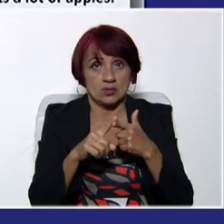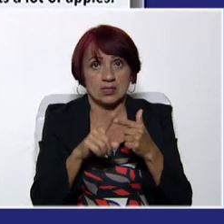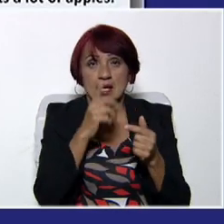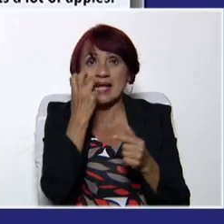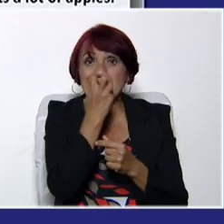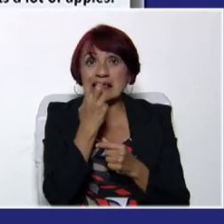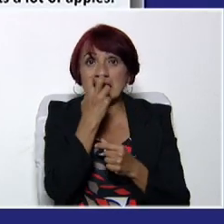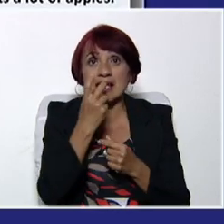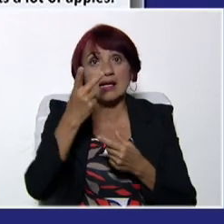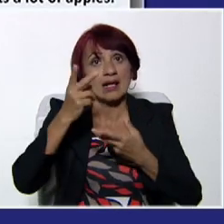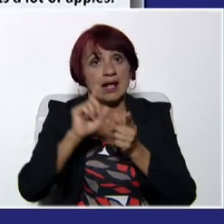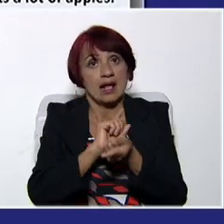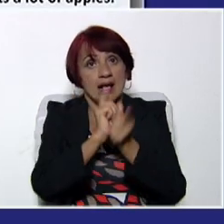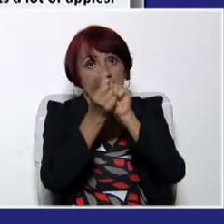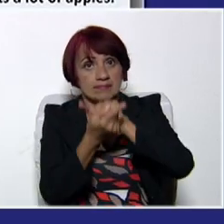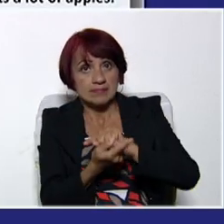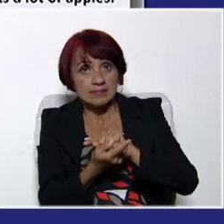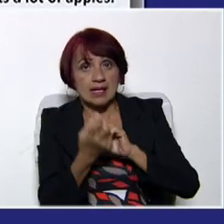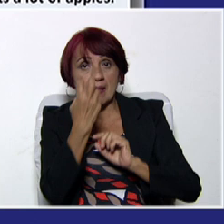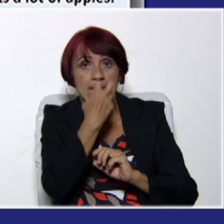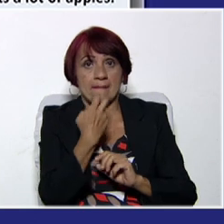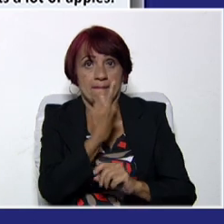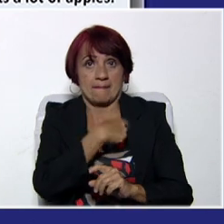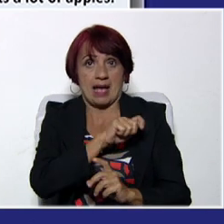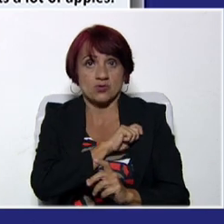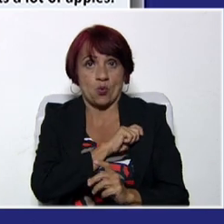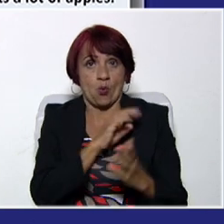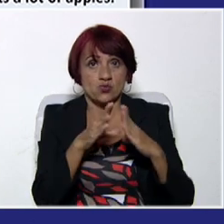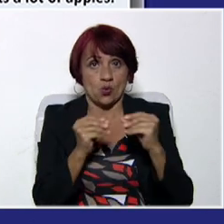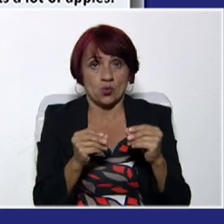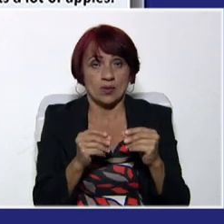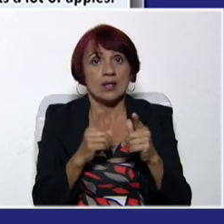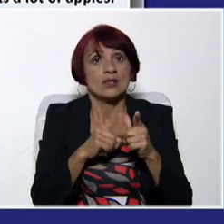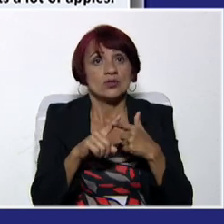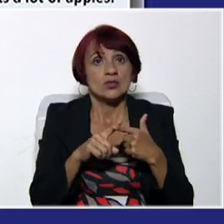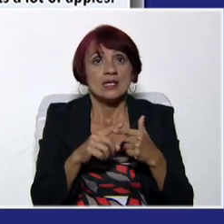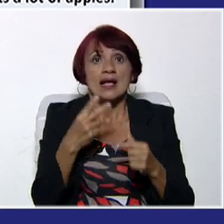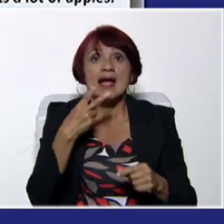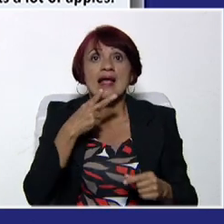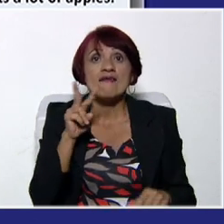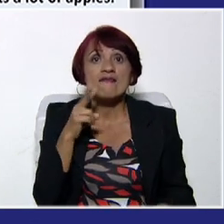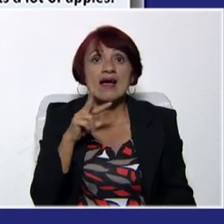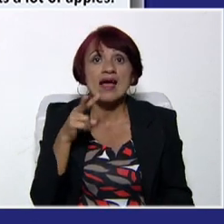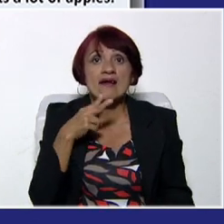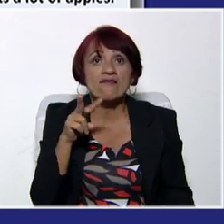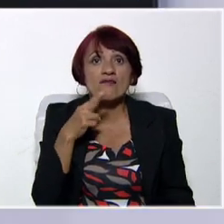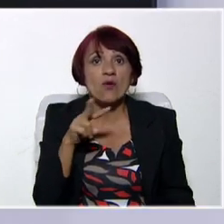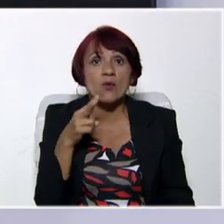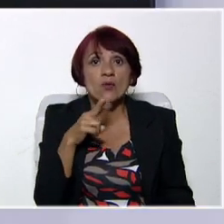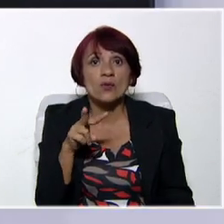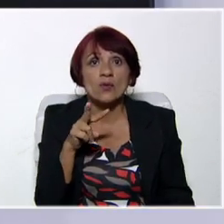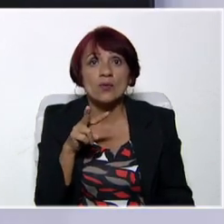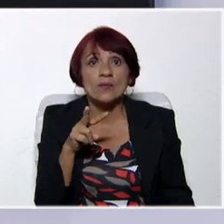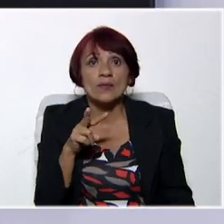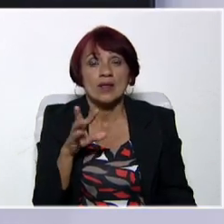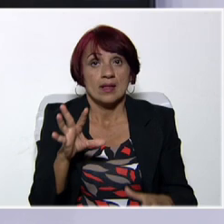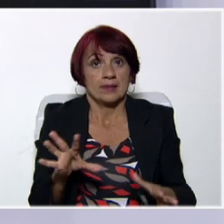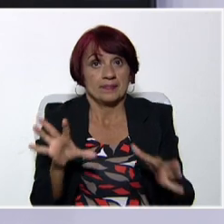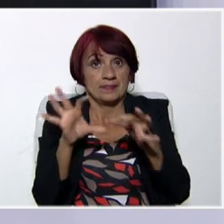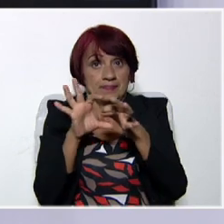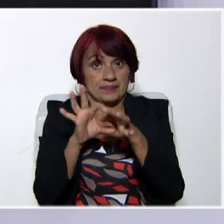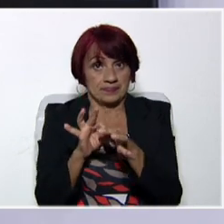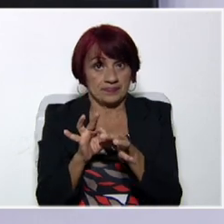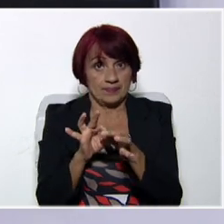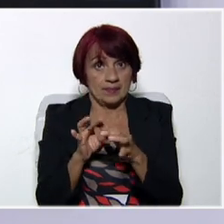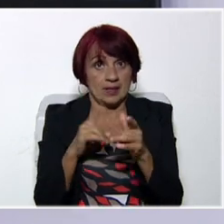a lot of apples. El hombre comió varias manzanas. Entonces, pasa el verbo a referencia como receptor